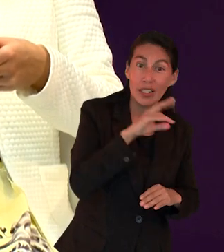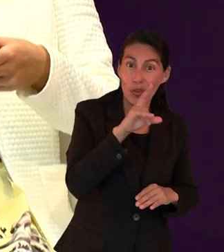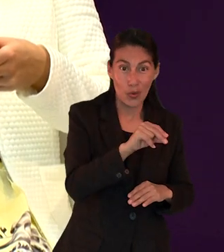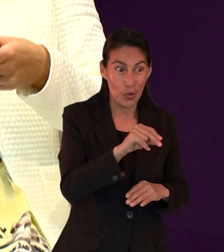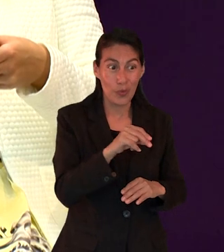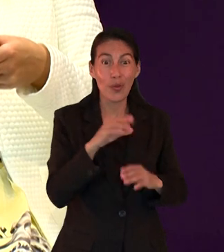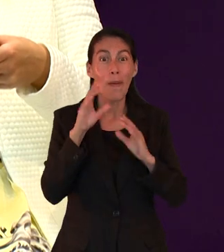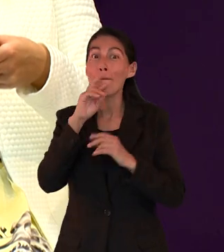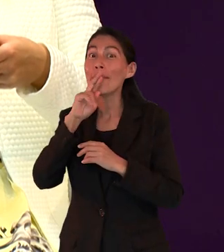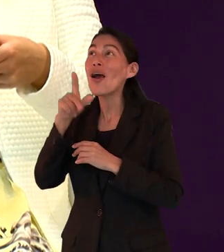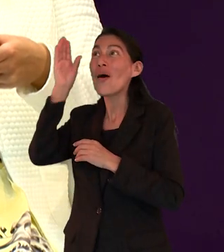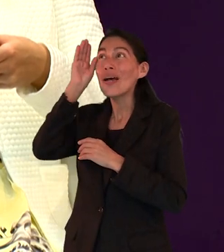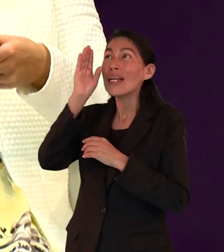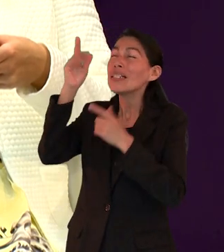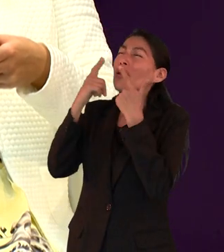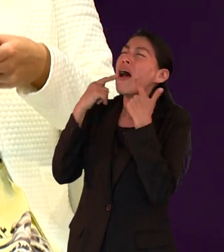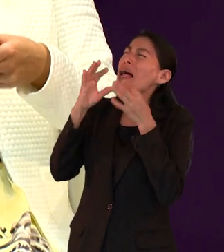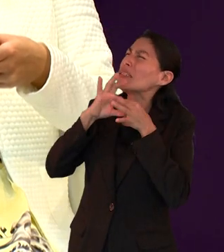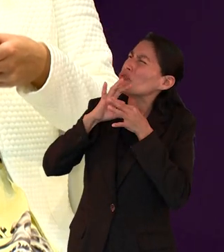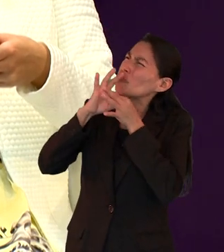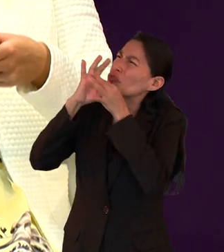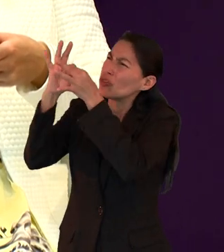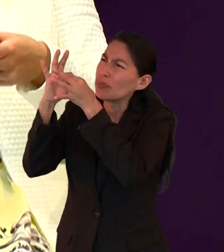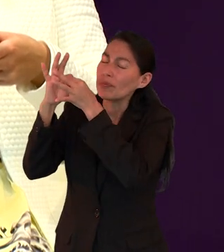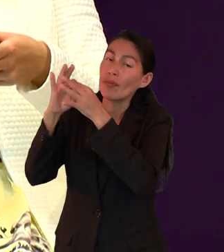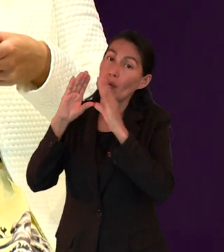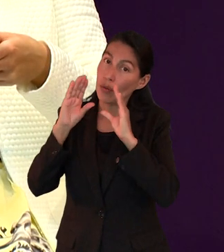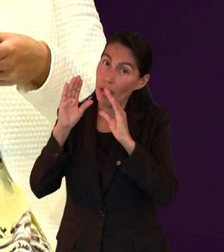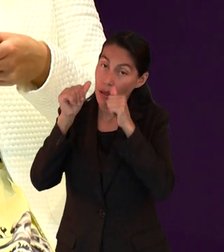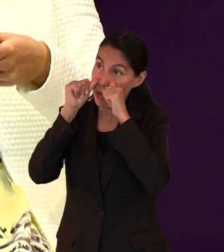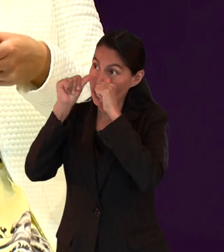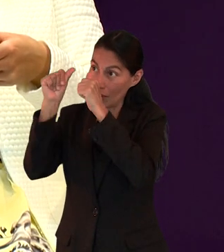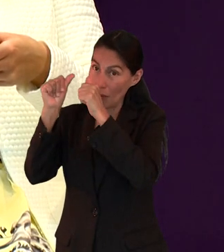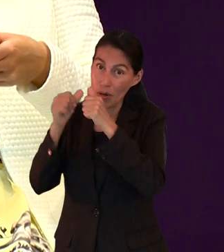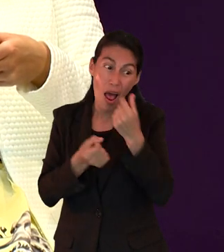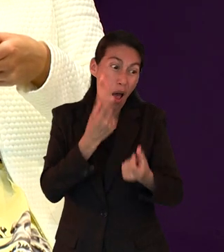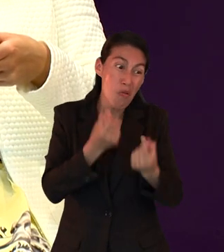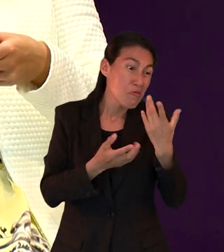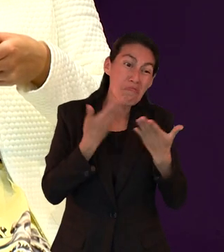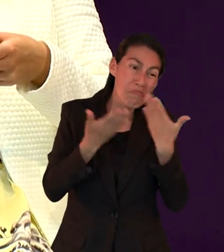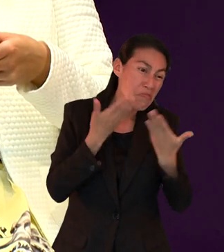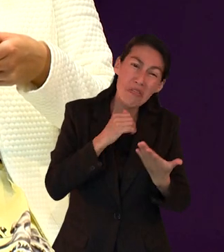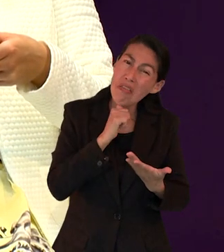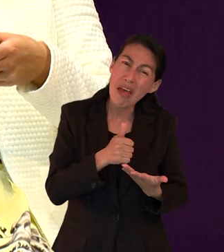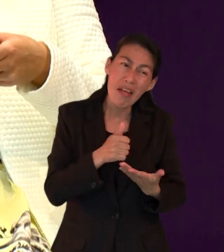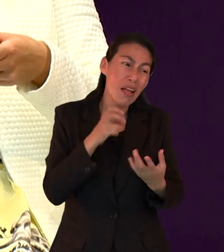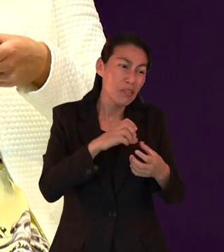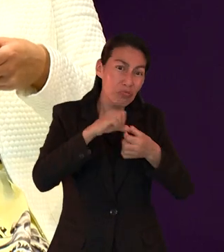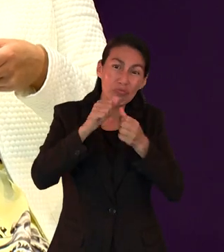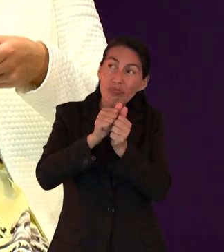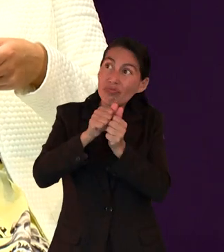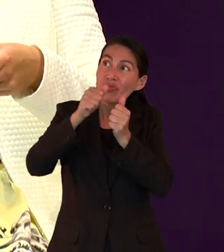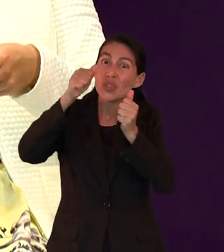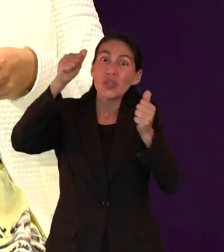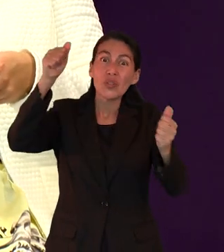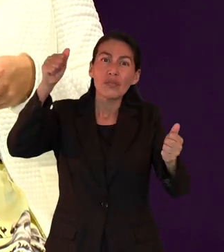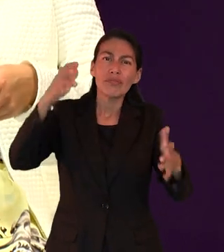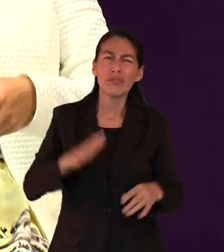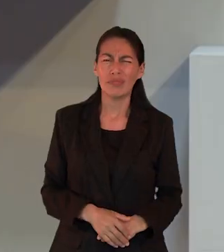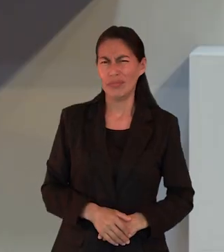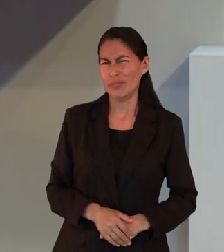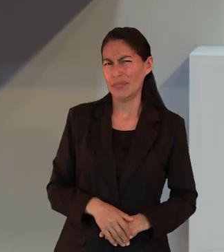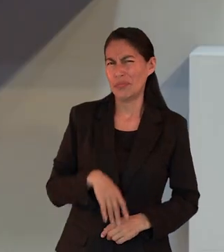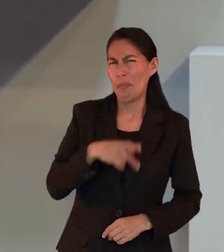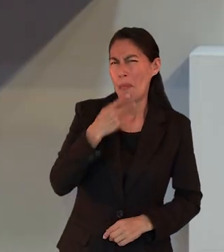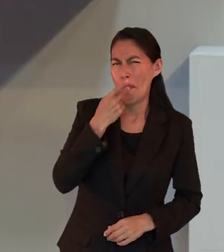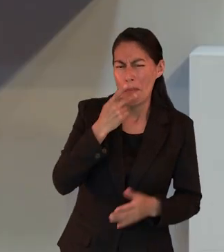porque buena cosa es afirmar el corazón con la gracia, no con viandas que nunca aprovecharon a los que se han ocupado de ellas. Así